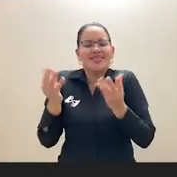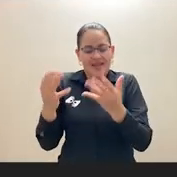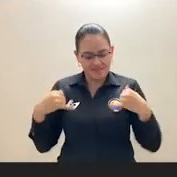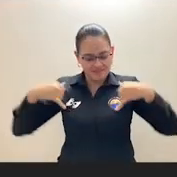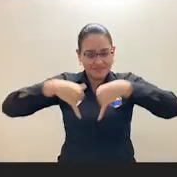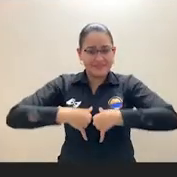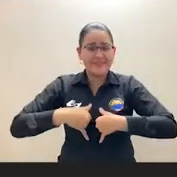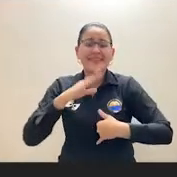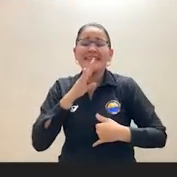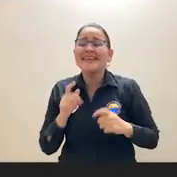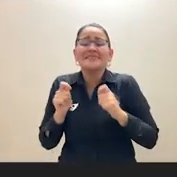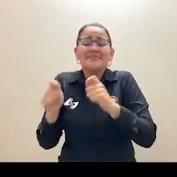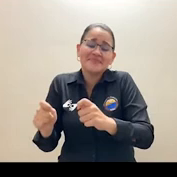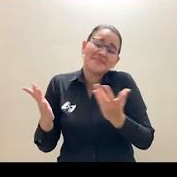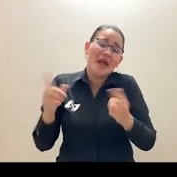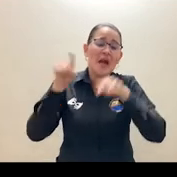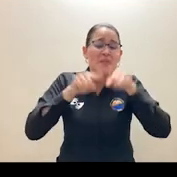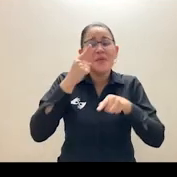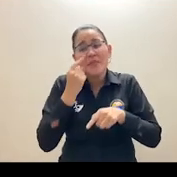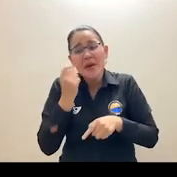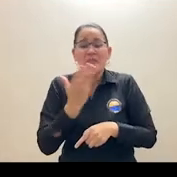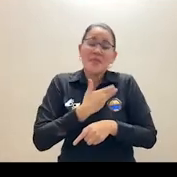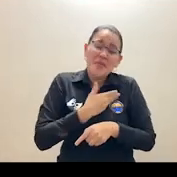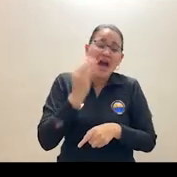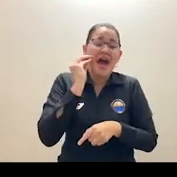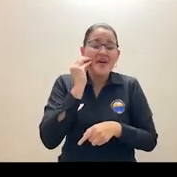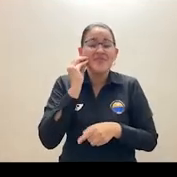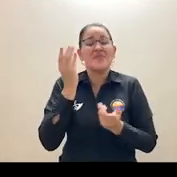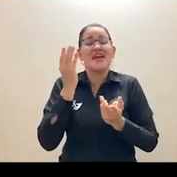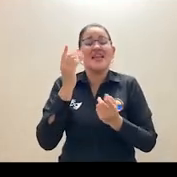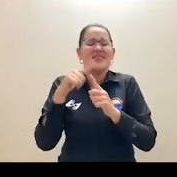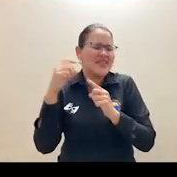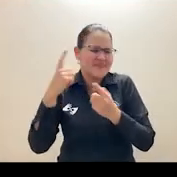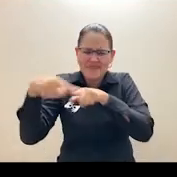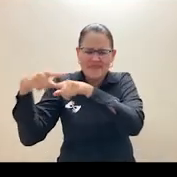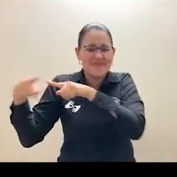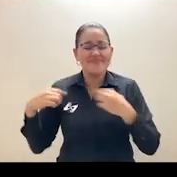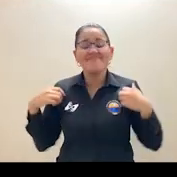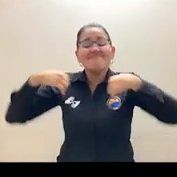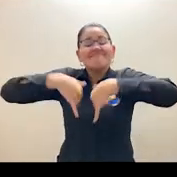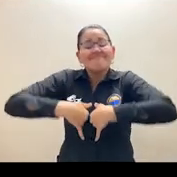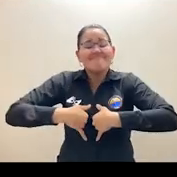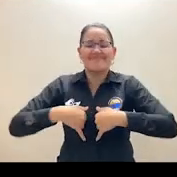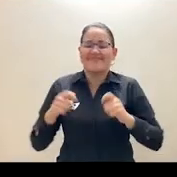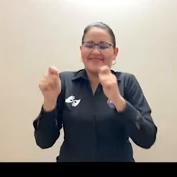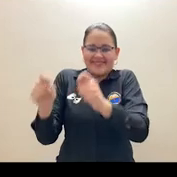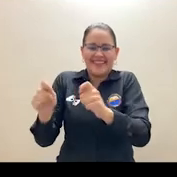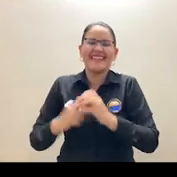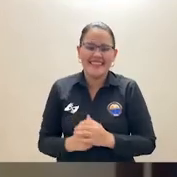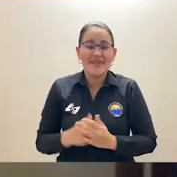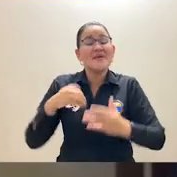quienes se las colocaron en reemplazo de sus docentes. Las familias celebraron con un brindis en el que desearon lo mejor a estos